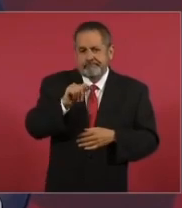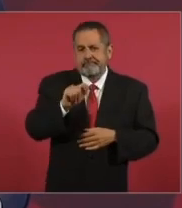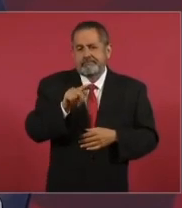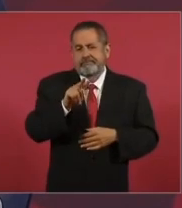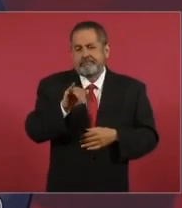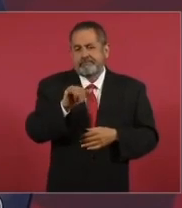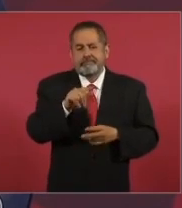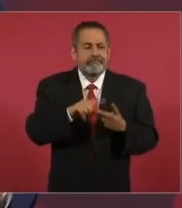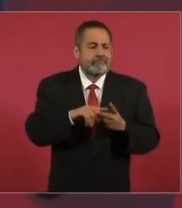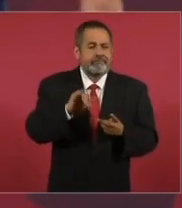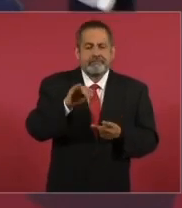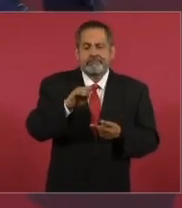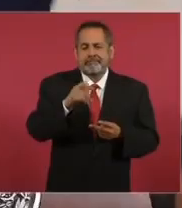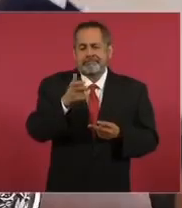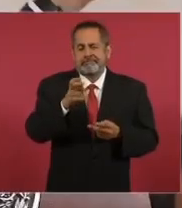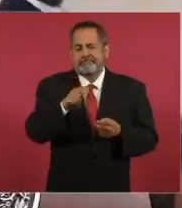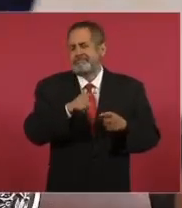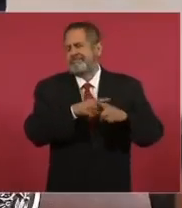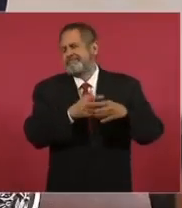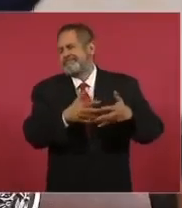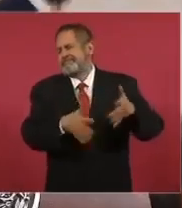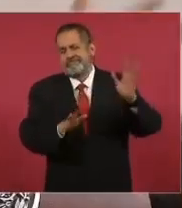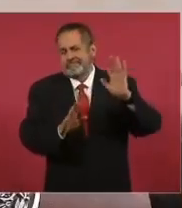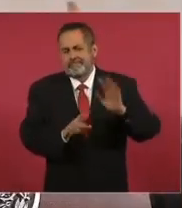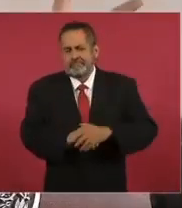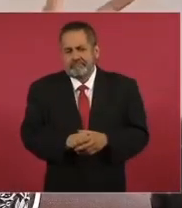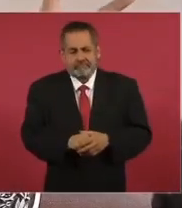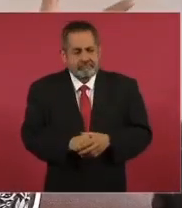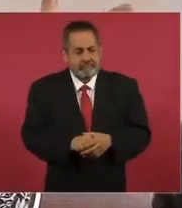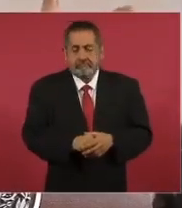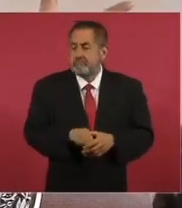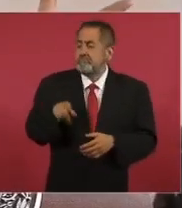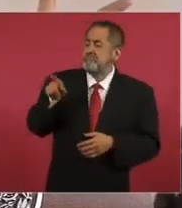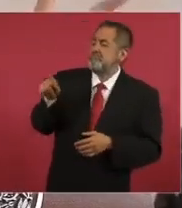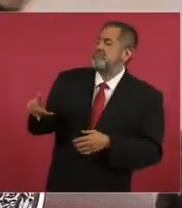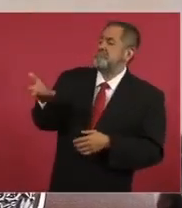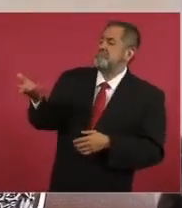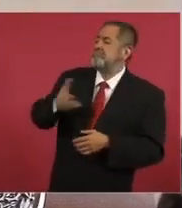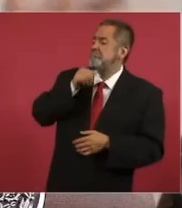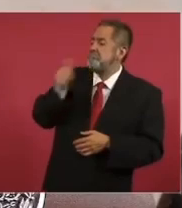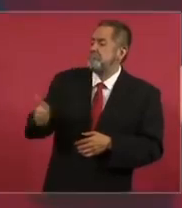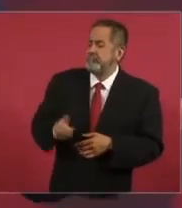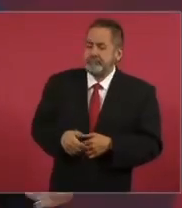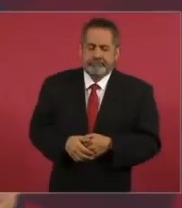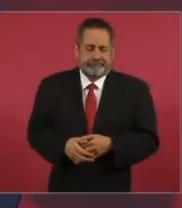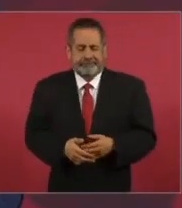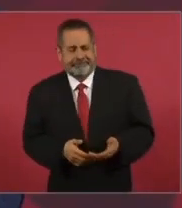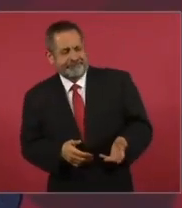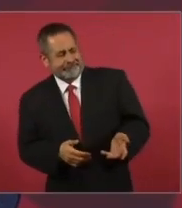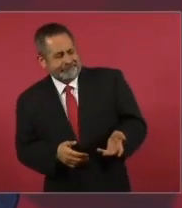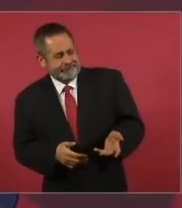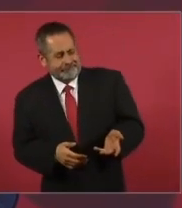y Imagen y Cécteles, Cécteles, no estamos haciendo nada, no estamos haciendo nada.